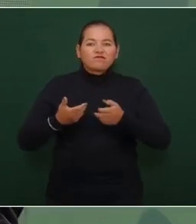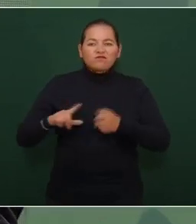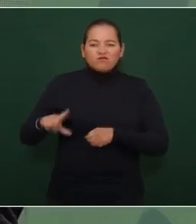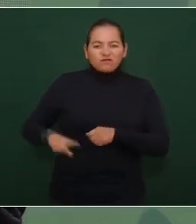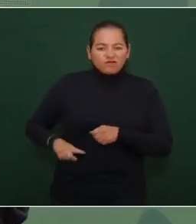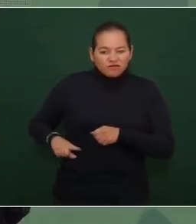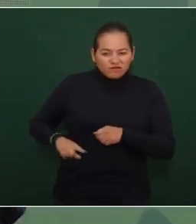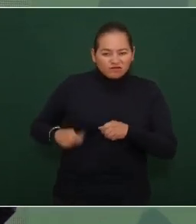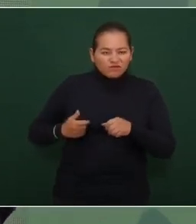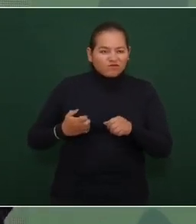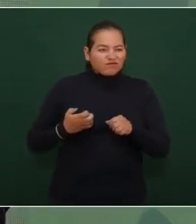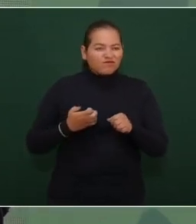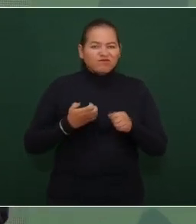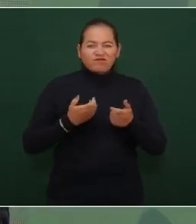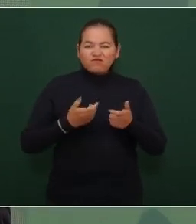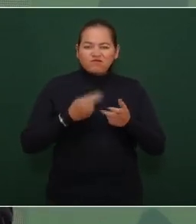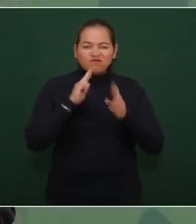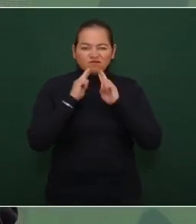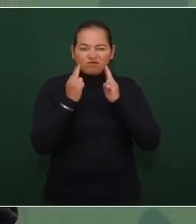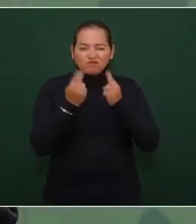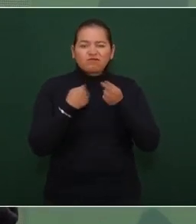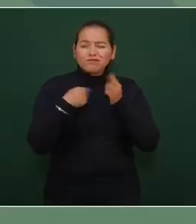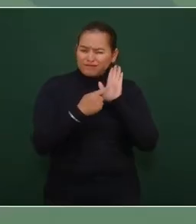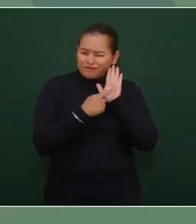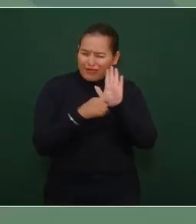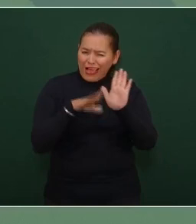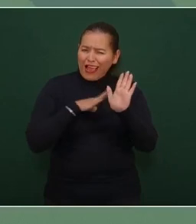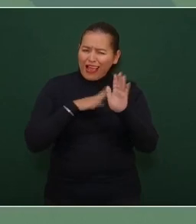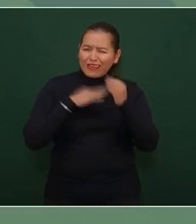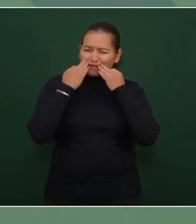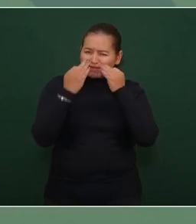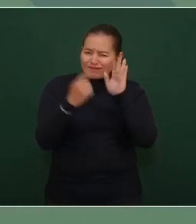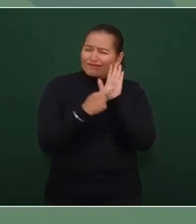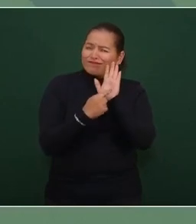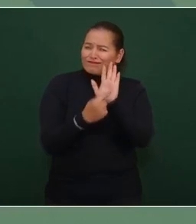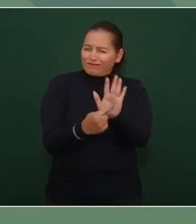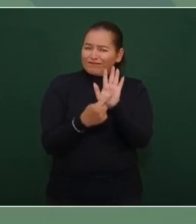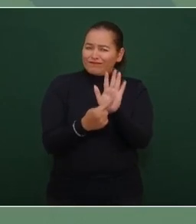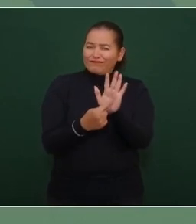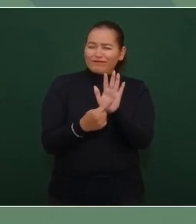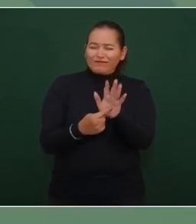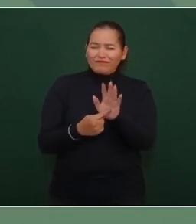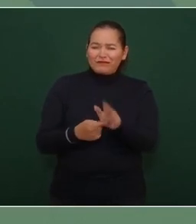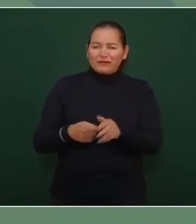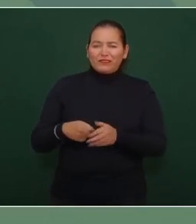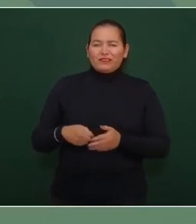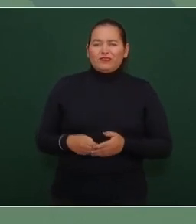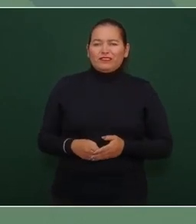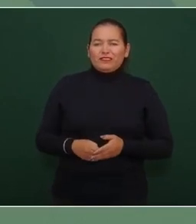y con pruebas no con